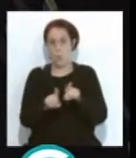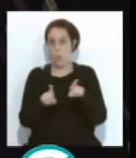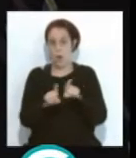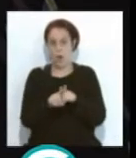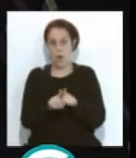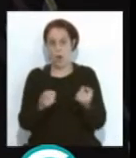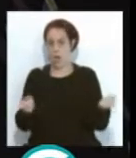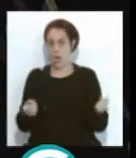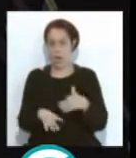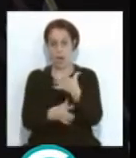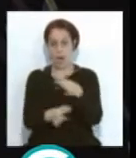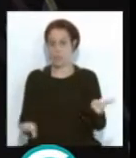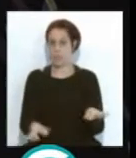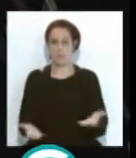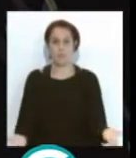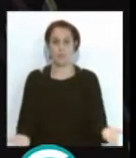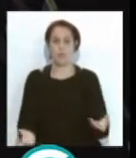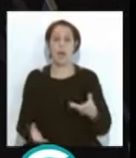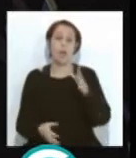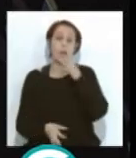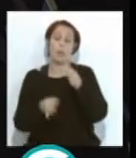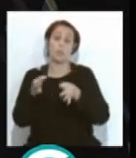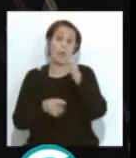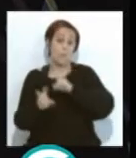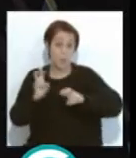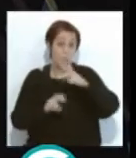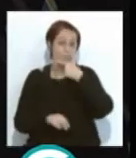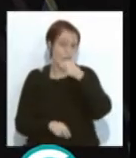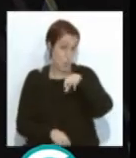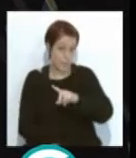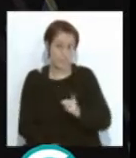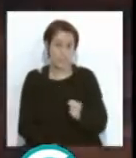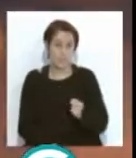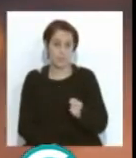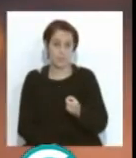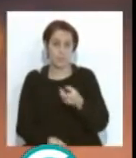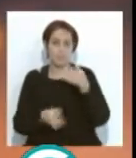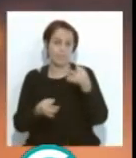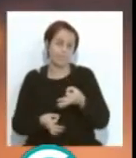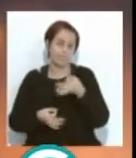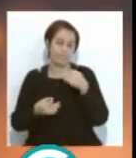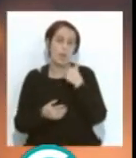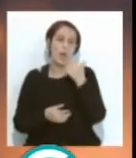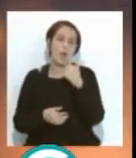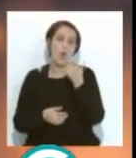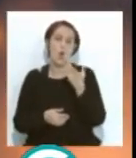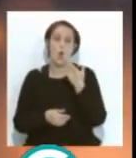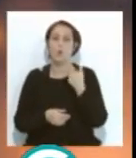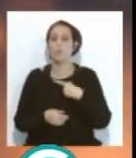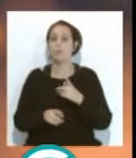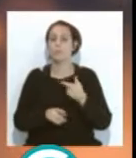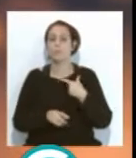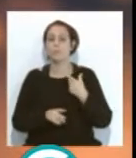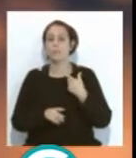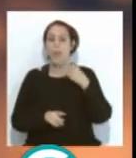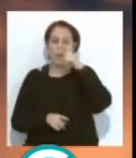riza el rizo. Ahora hay que buscar los jurados, que no es fácil tampoco. Siempre es algo que ha suscitado diferentes cambios a lo